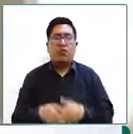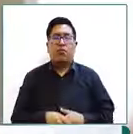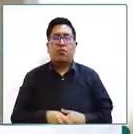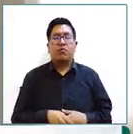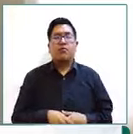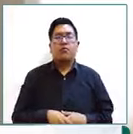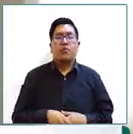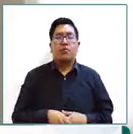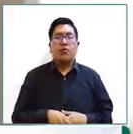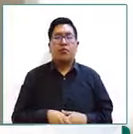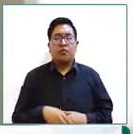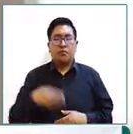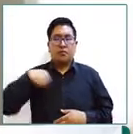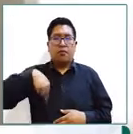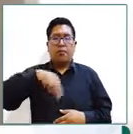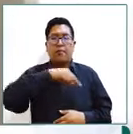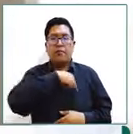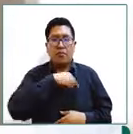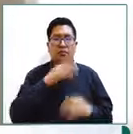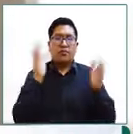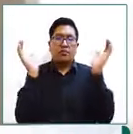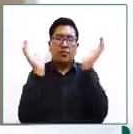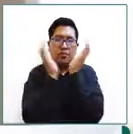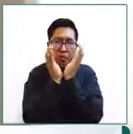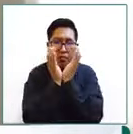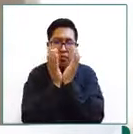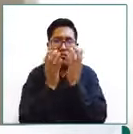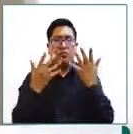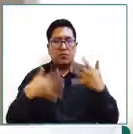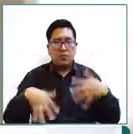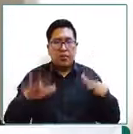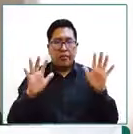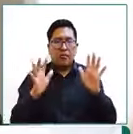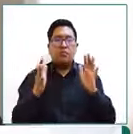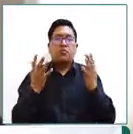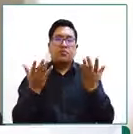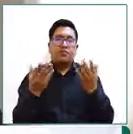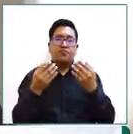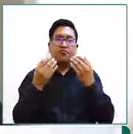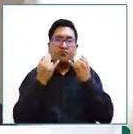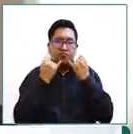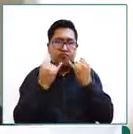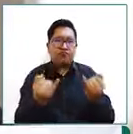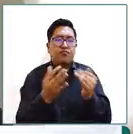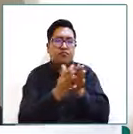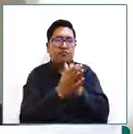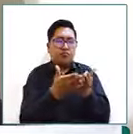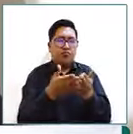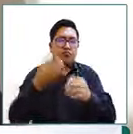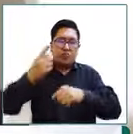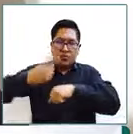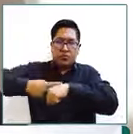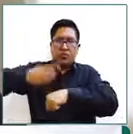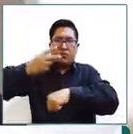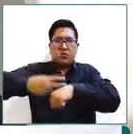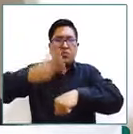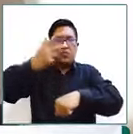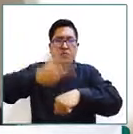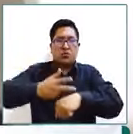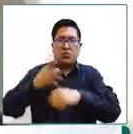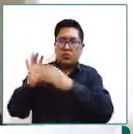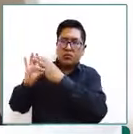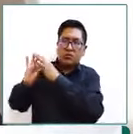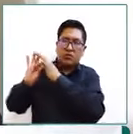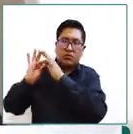nosotros como Defensoría del Pueblo además de emitir este tercer informe que es una secuencia